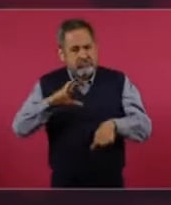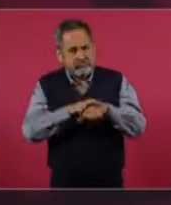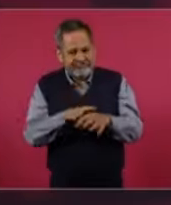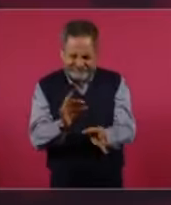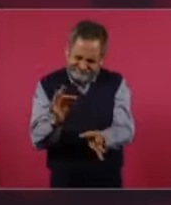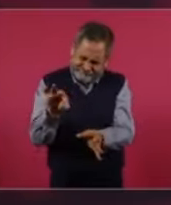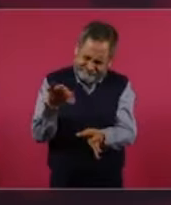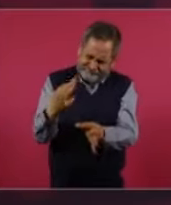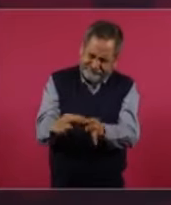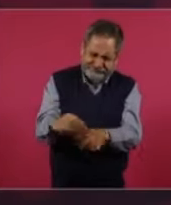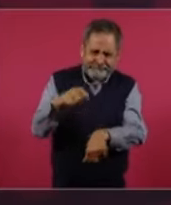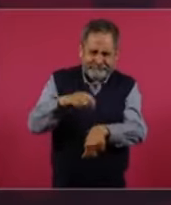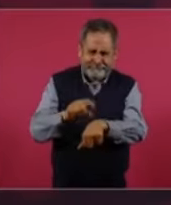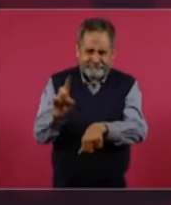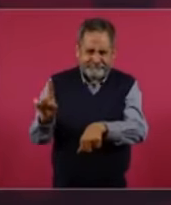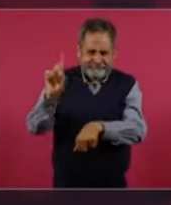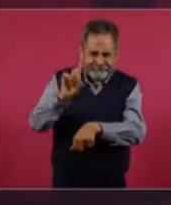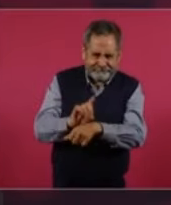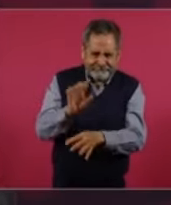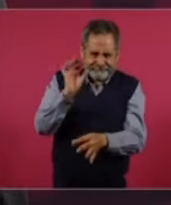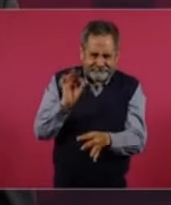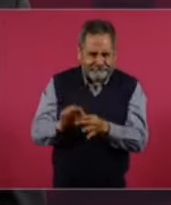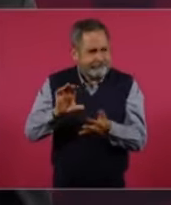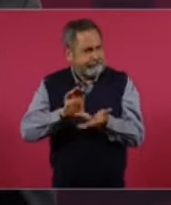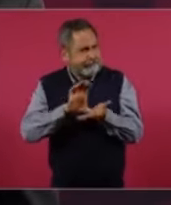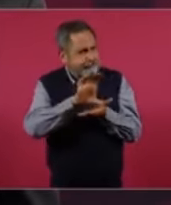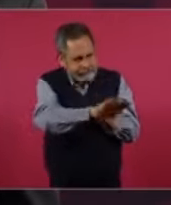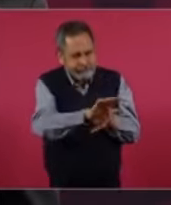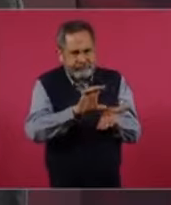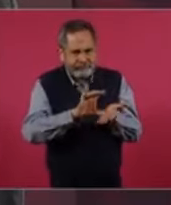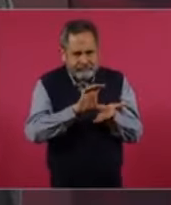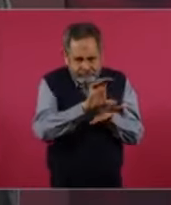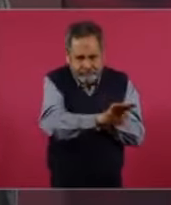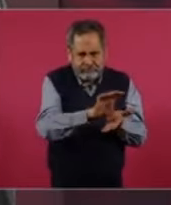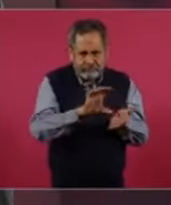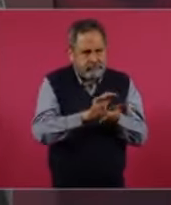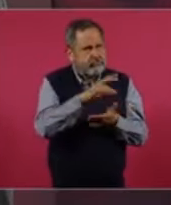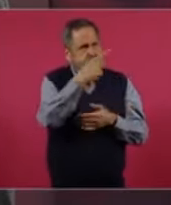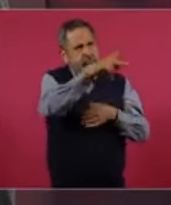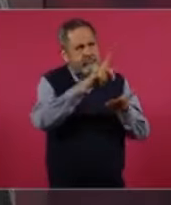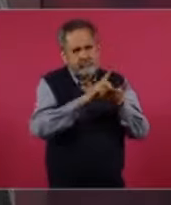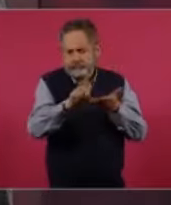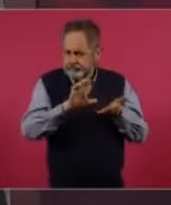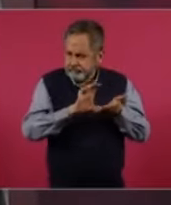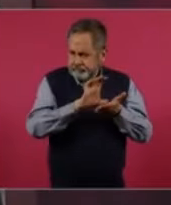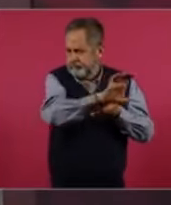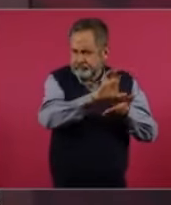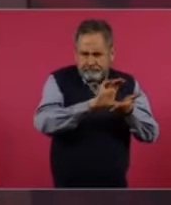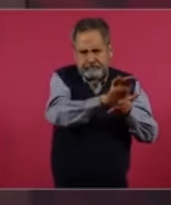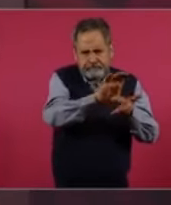puntualmente lo que por derecho les corresponde,